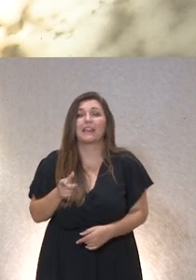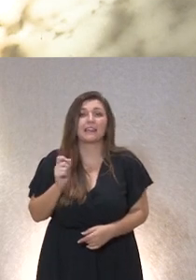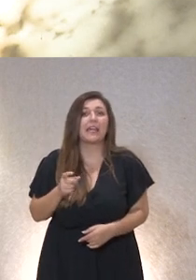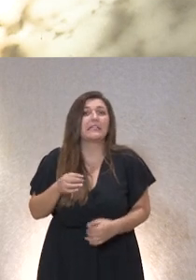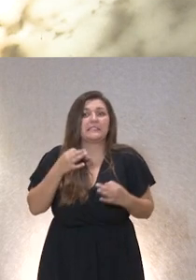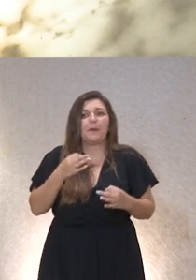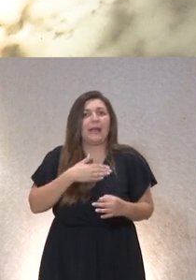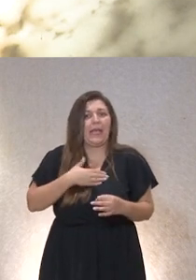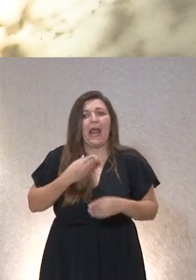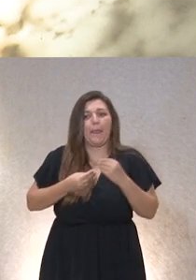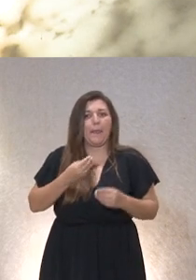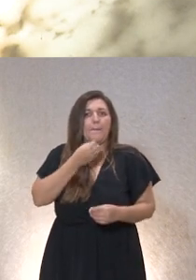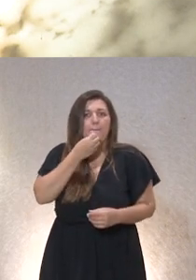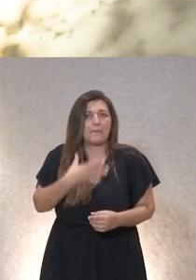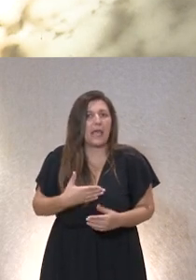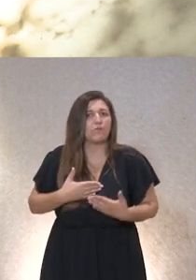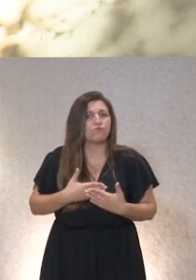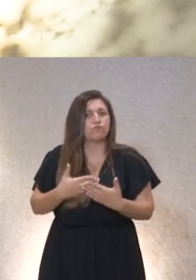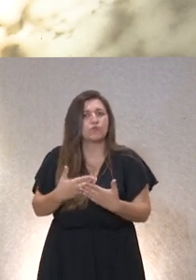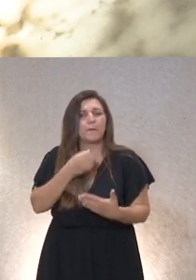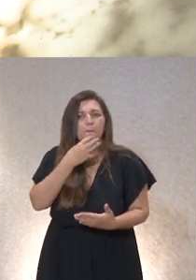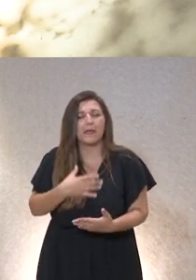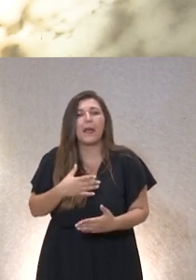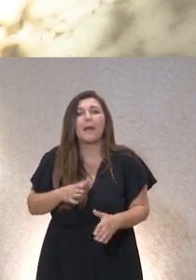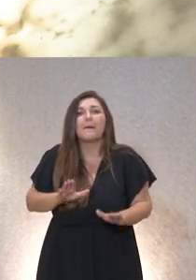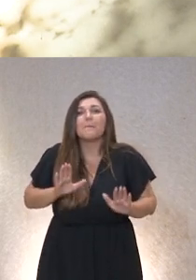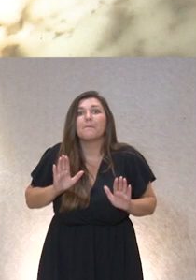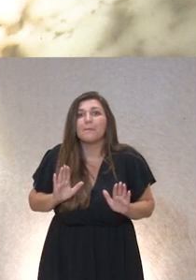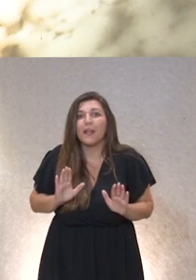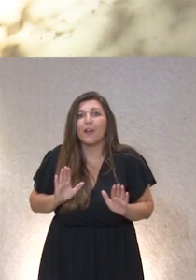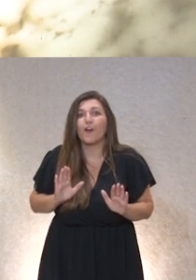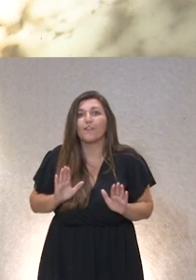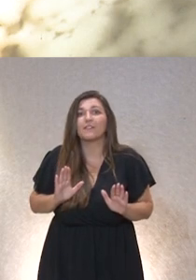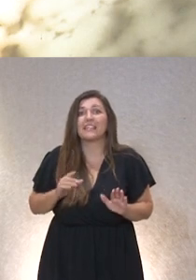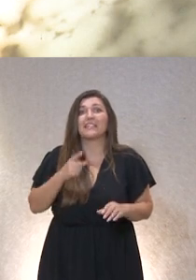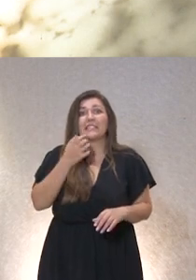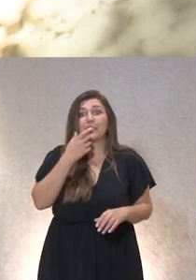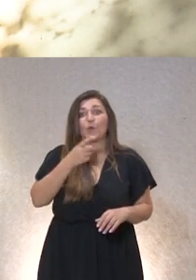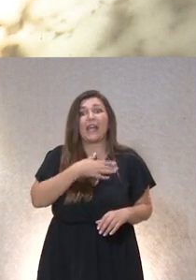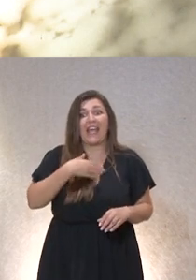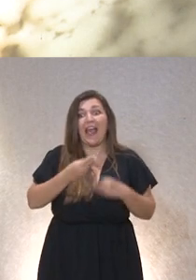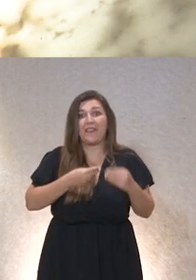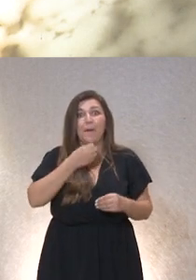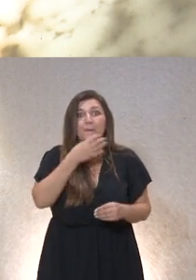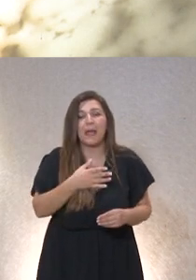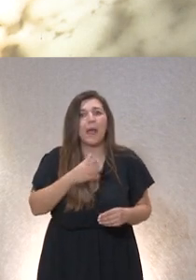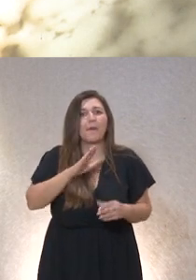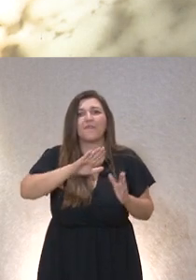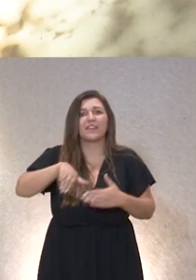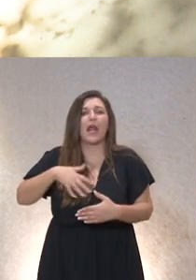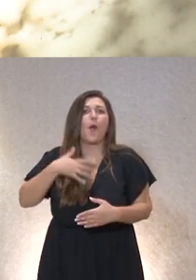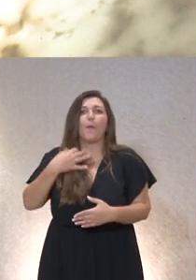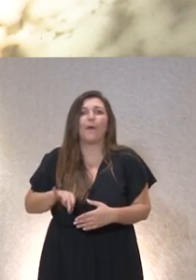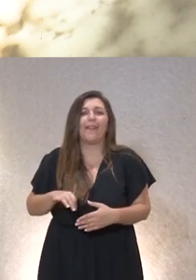buena intención como bien se ha dicho aquí y en las sesiones pero incluso haciéndolo con buena intención puedes estar actuando